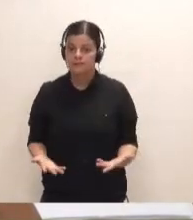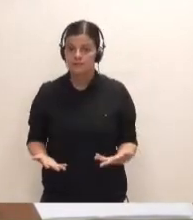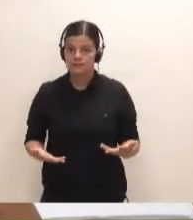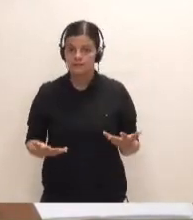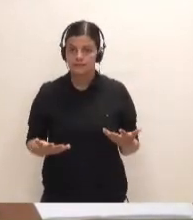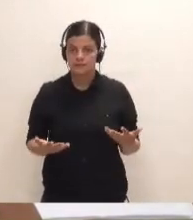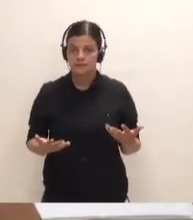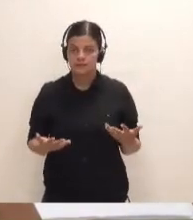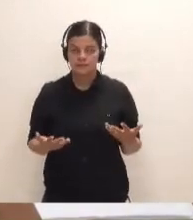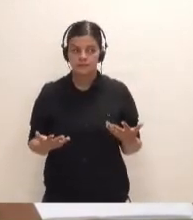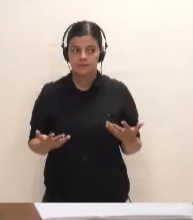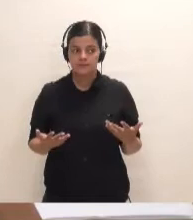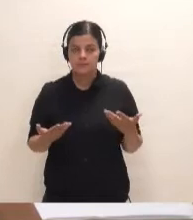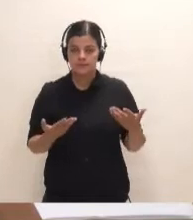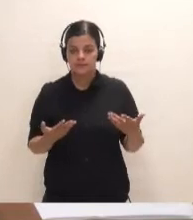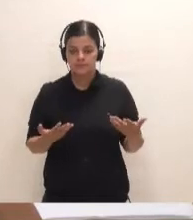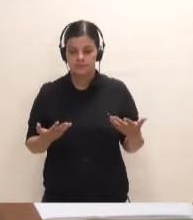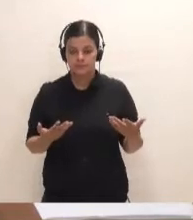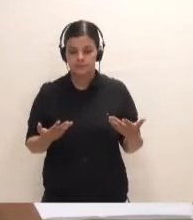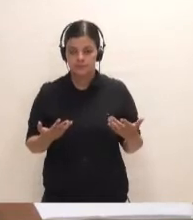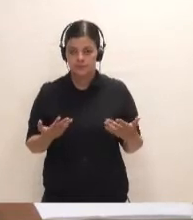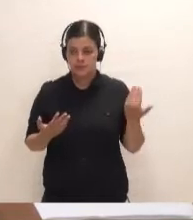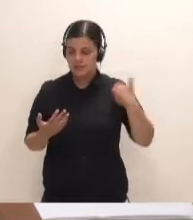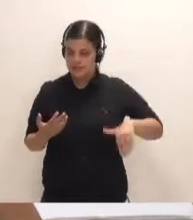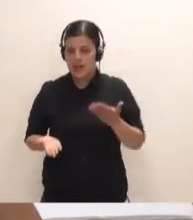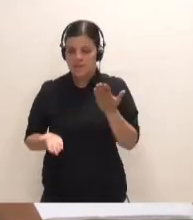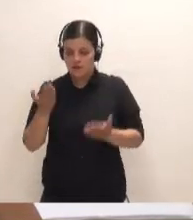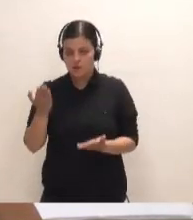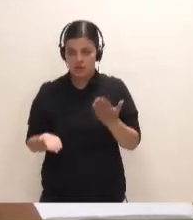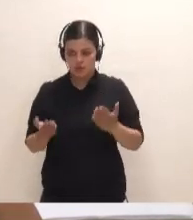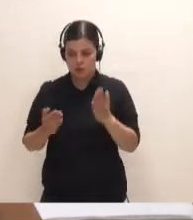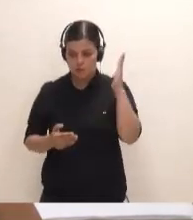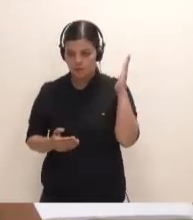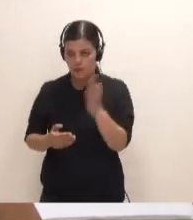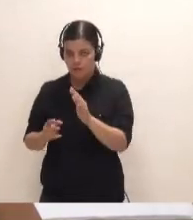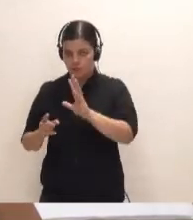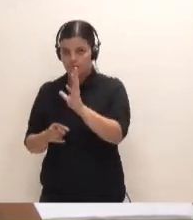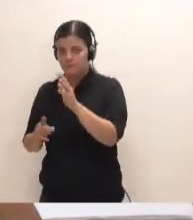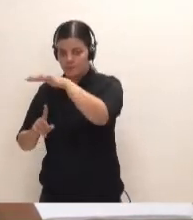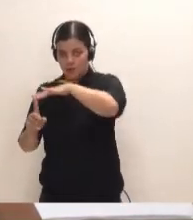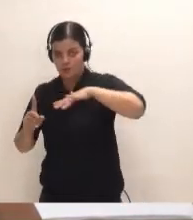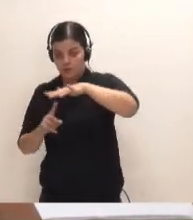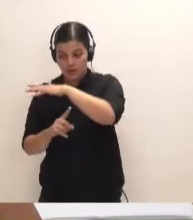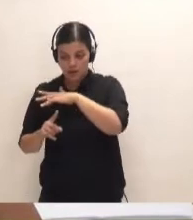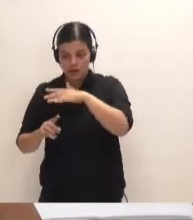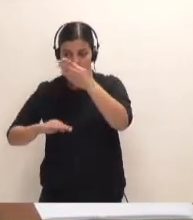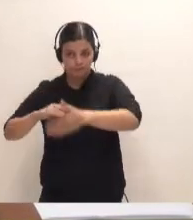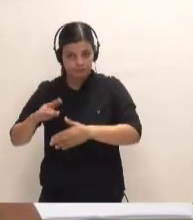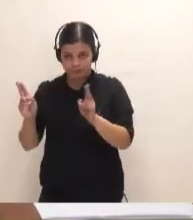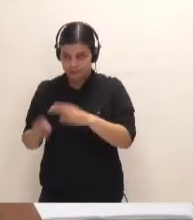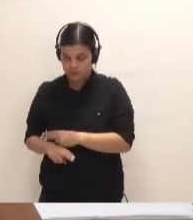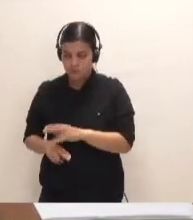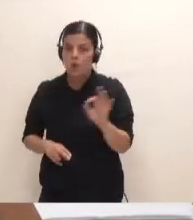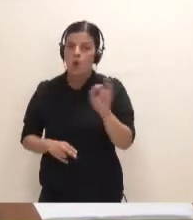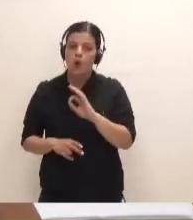lo que se plantea a partir de la caducidad de la evaluación del impacto medioambiental y también de las